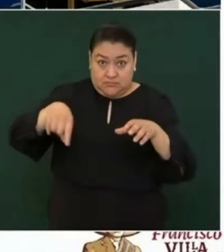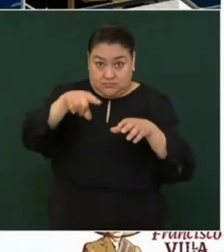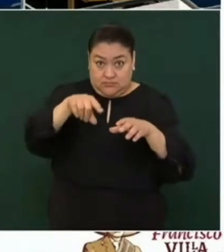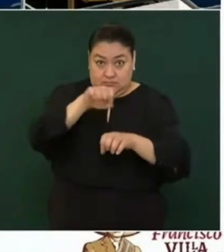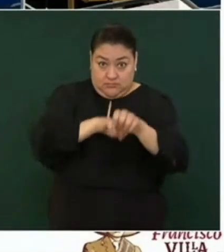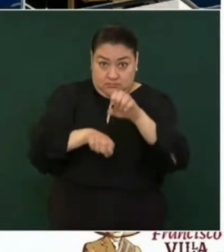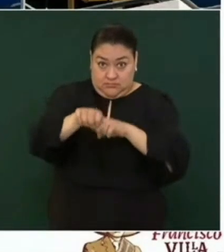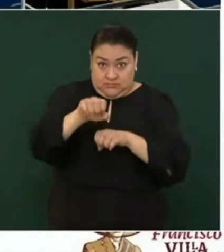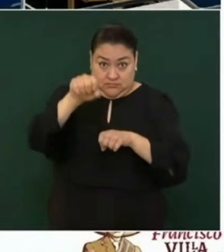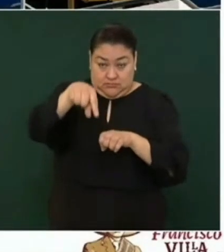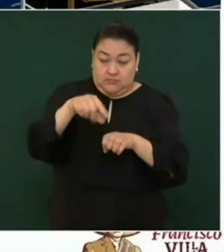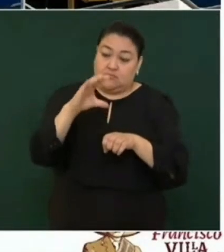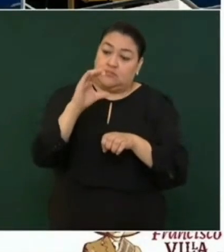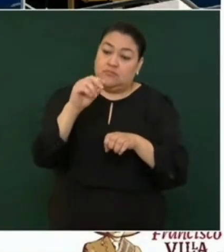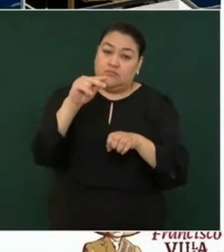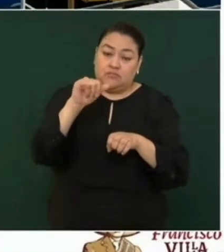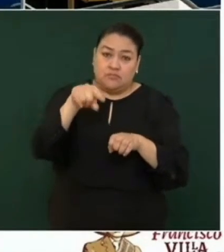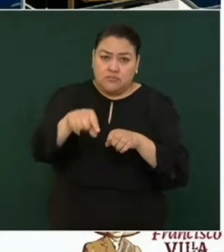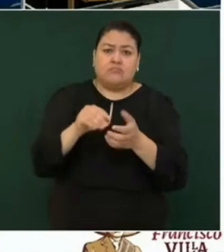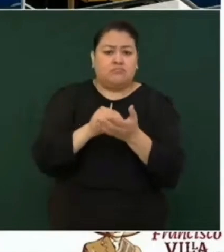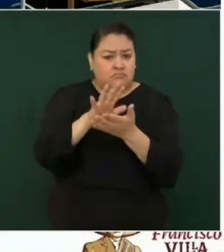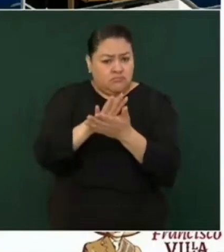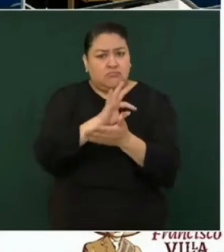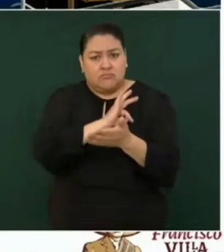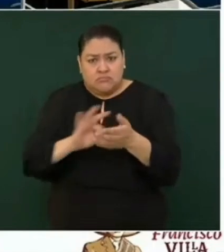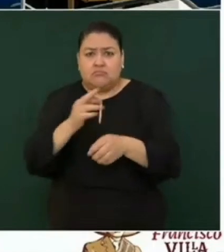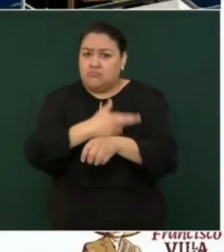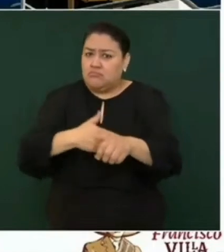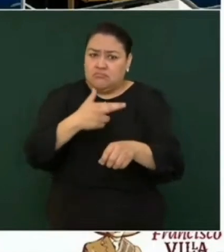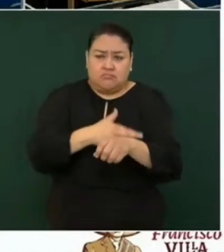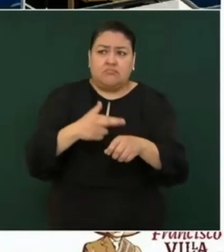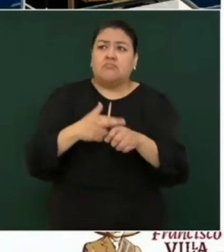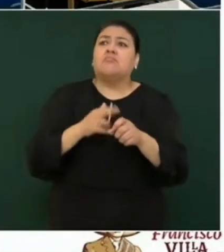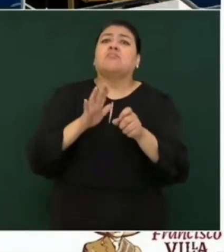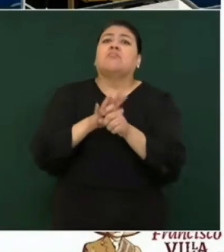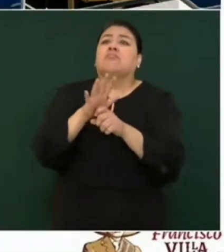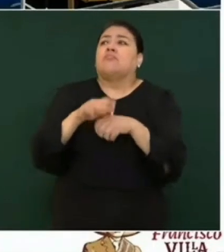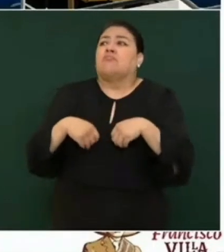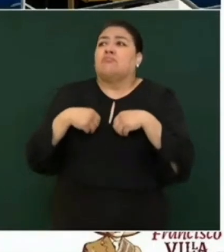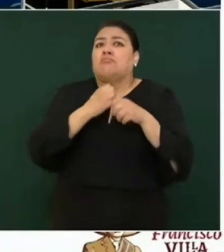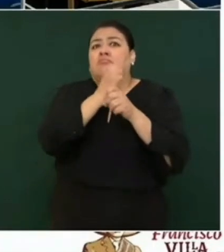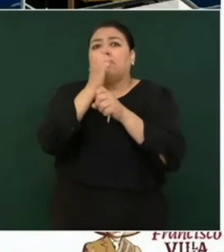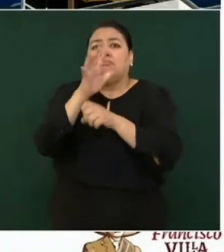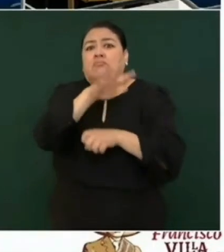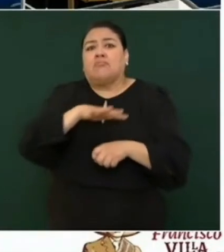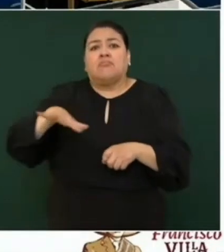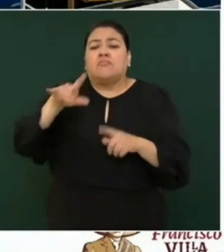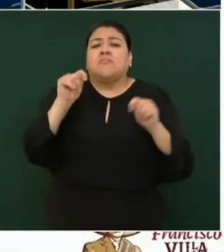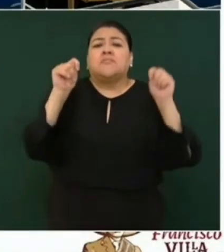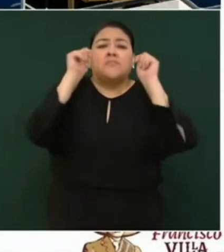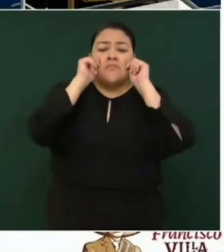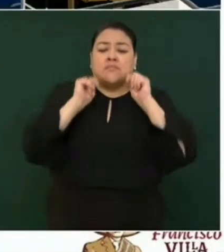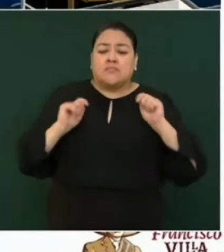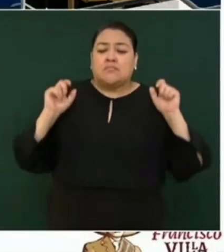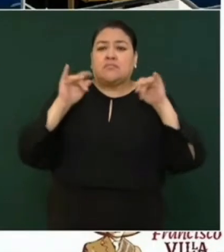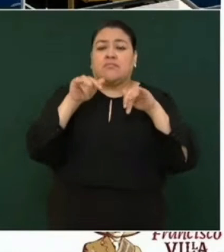poder tramitar sin importar el estado en el que residan nuestros con nacionales en los eeuu